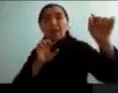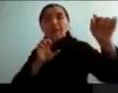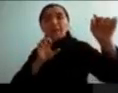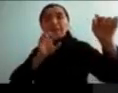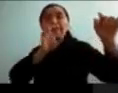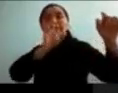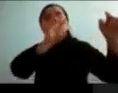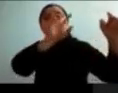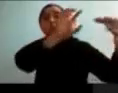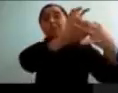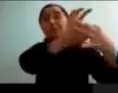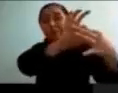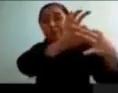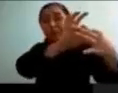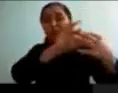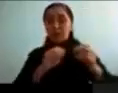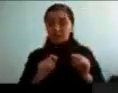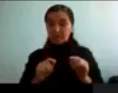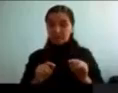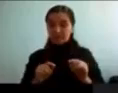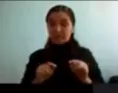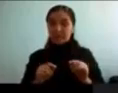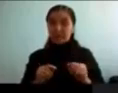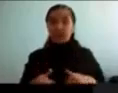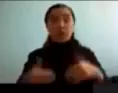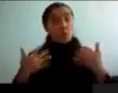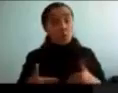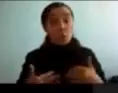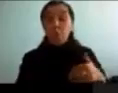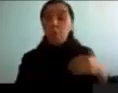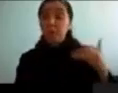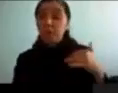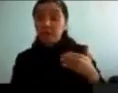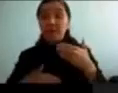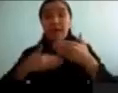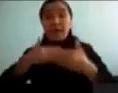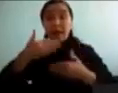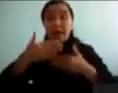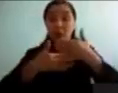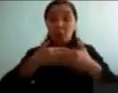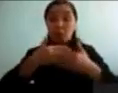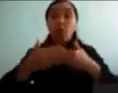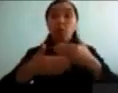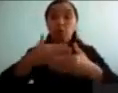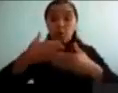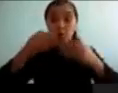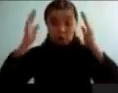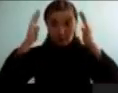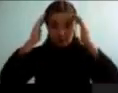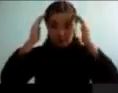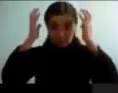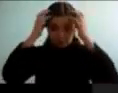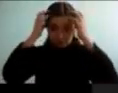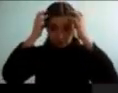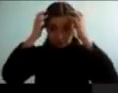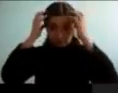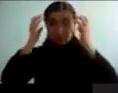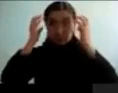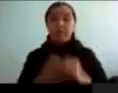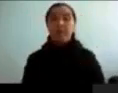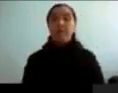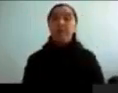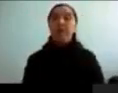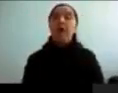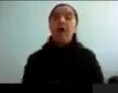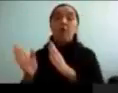fundamentales, en la organización, y en la funcionalidad, de nuestro cerebro. Si nosotros vamos, un poquito más a la biología, y a la